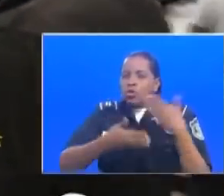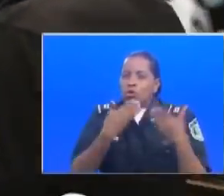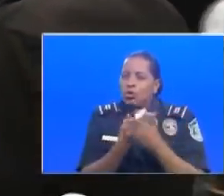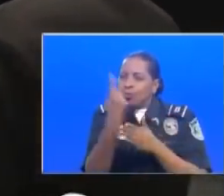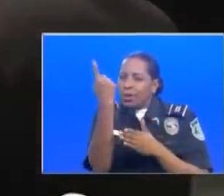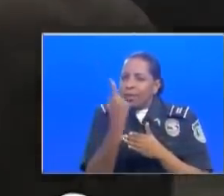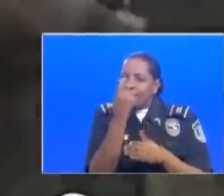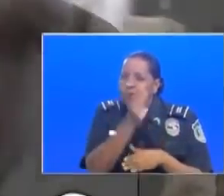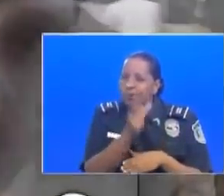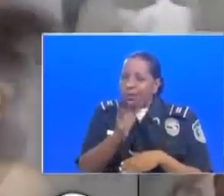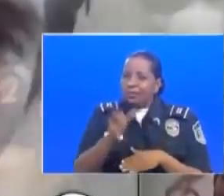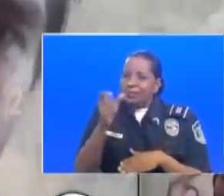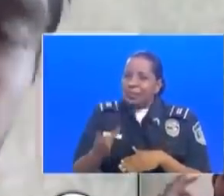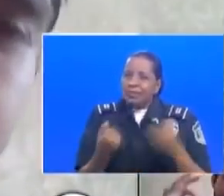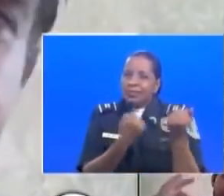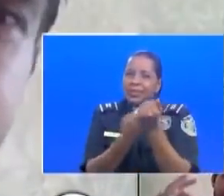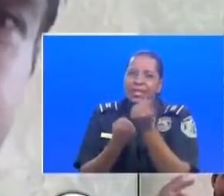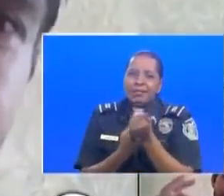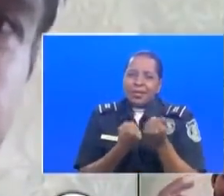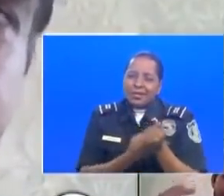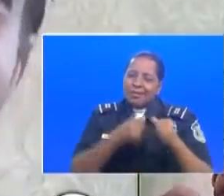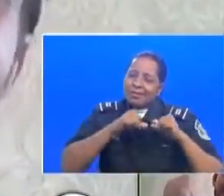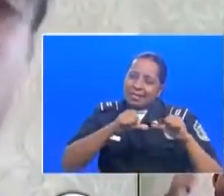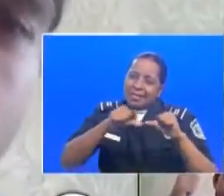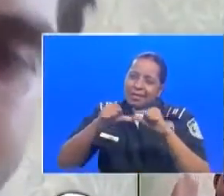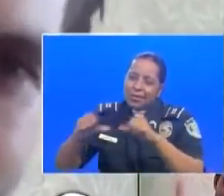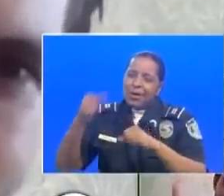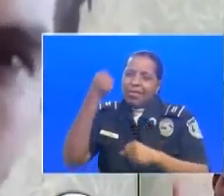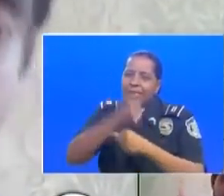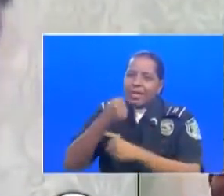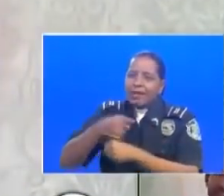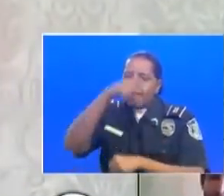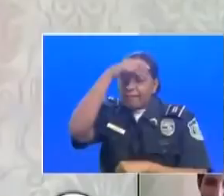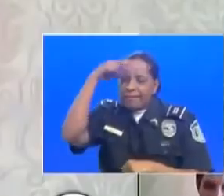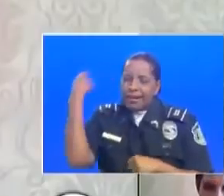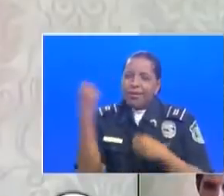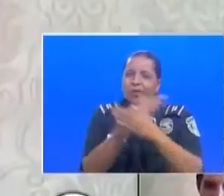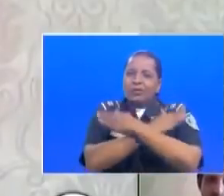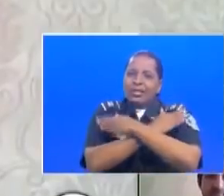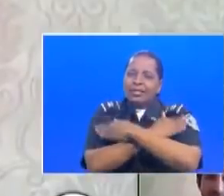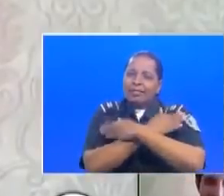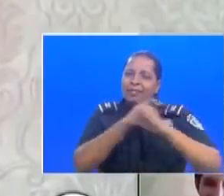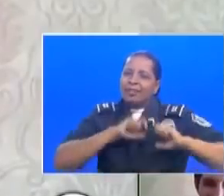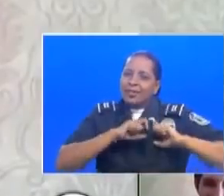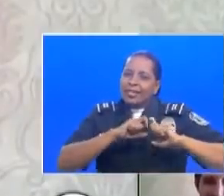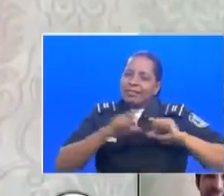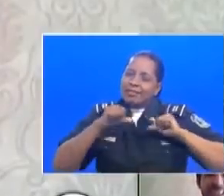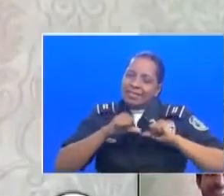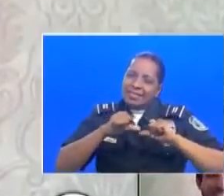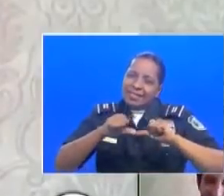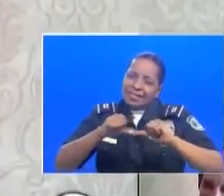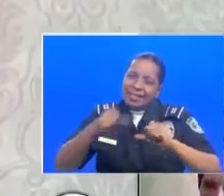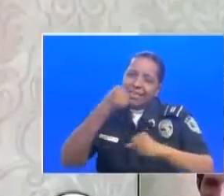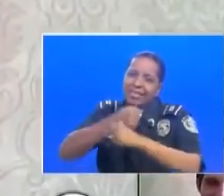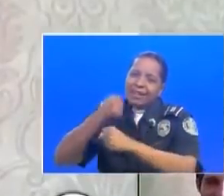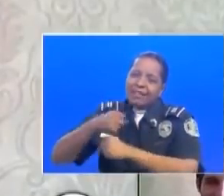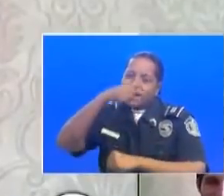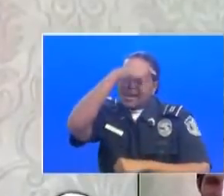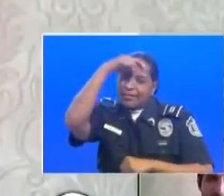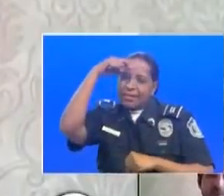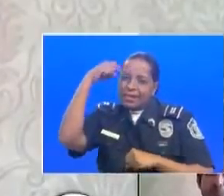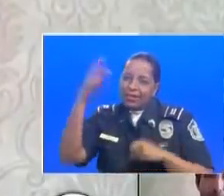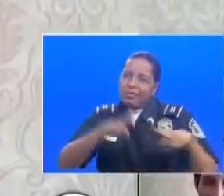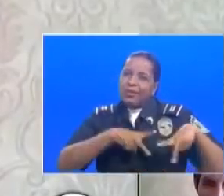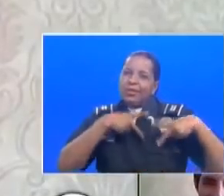somos uno. Y así, esto tiene que seguir así. Los felicito de corazón. Sigan así. Sigan haciendo ese